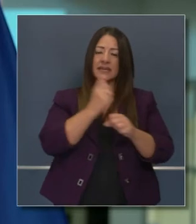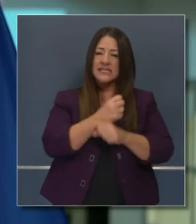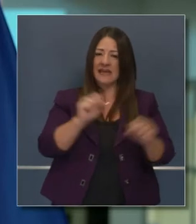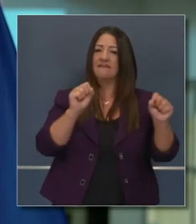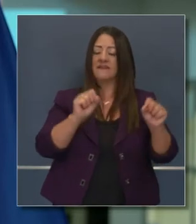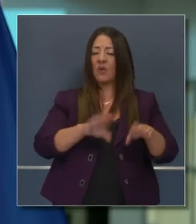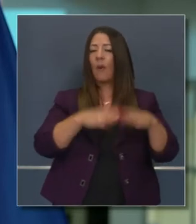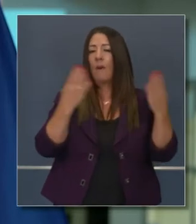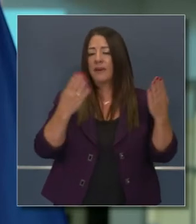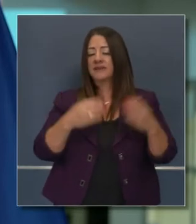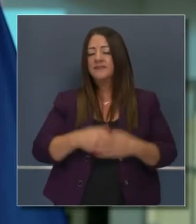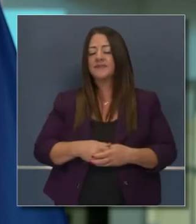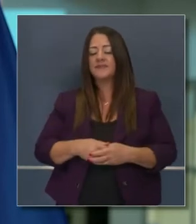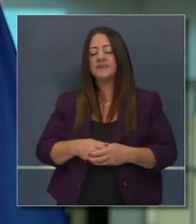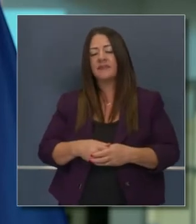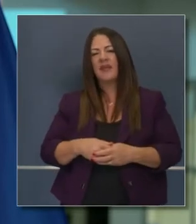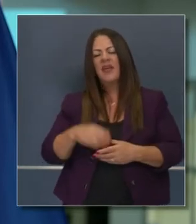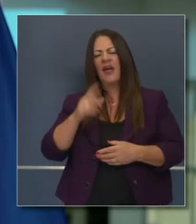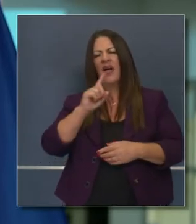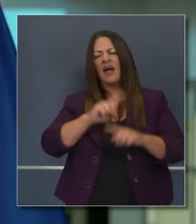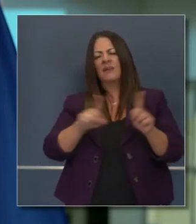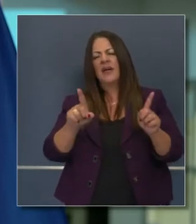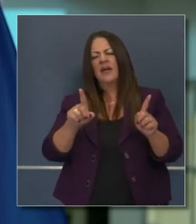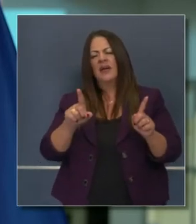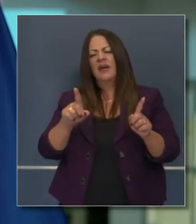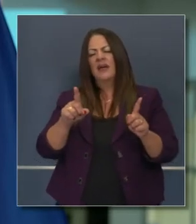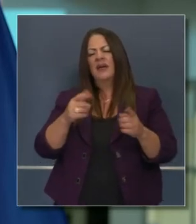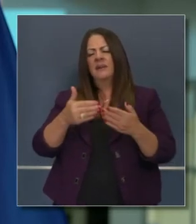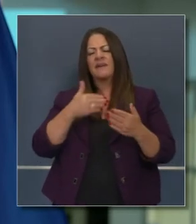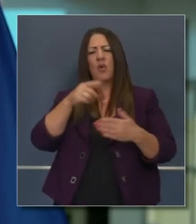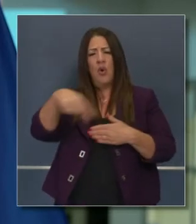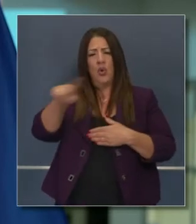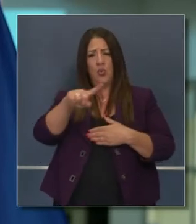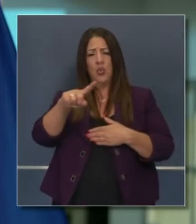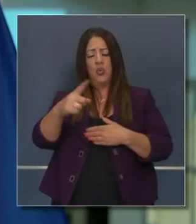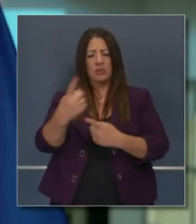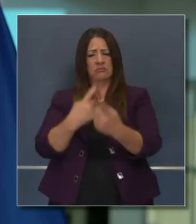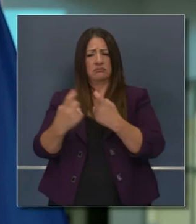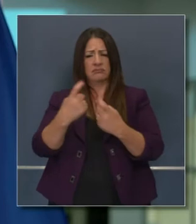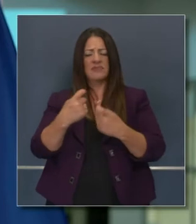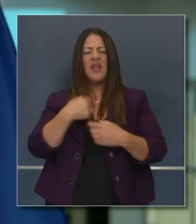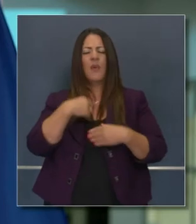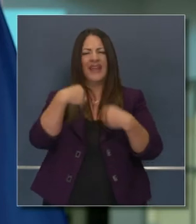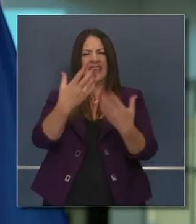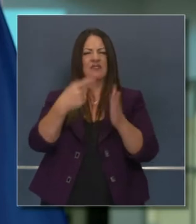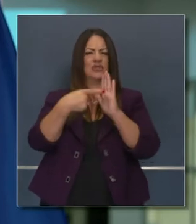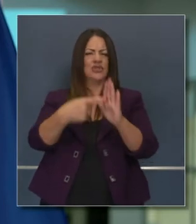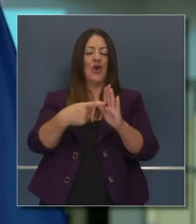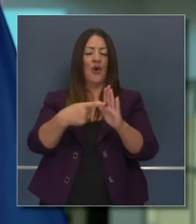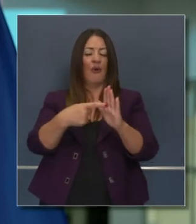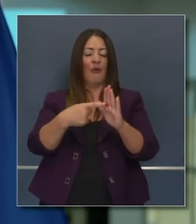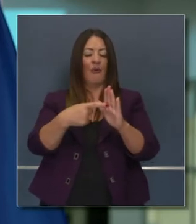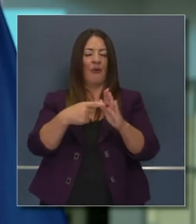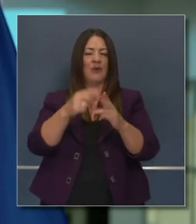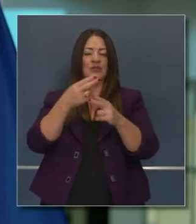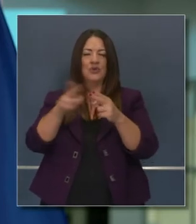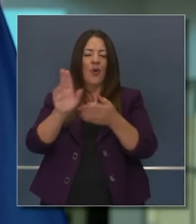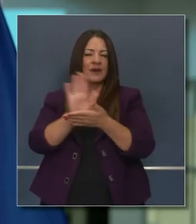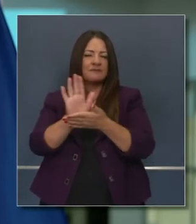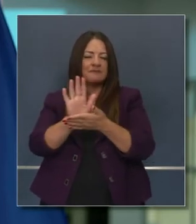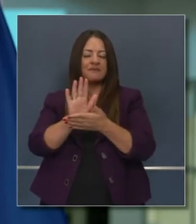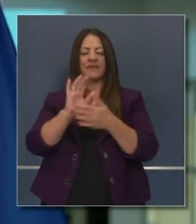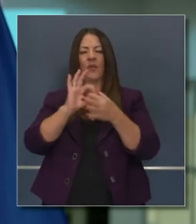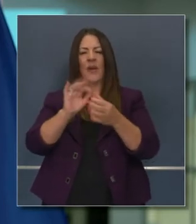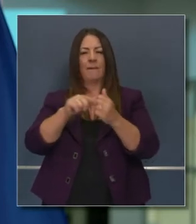del estado de California. Permitiré sus preguntas en un momento. Hacia el final los dejaré con un anuncio público hablando